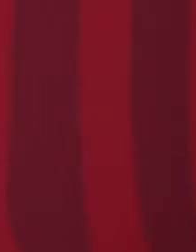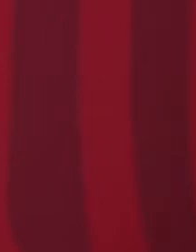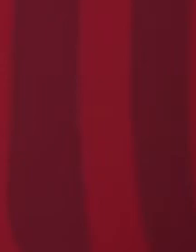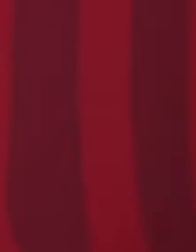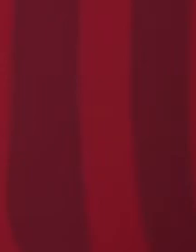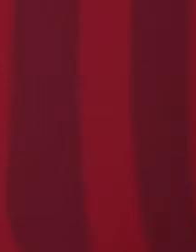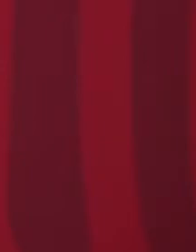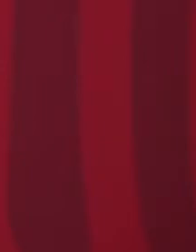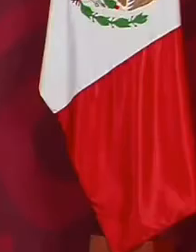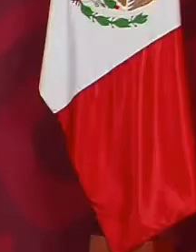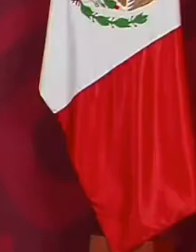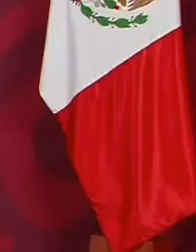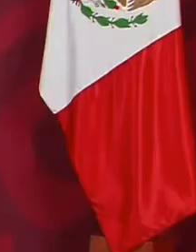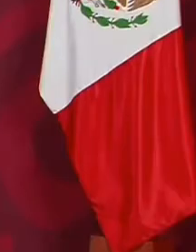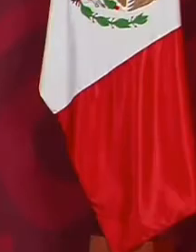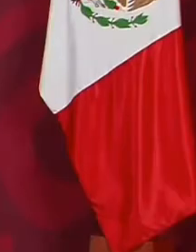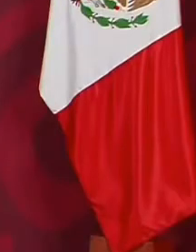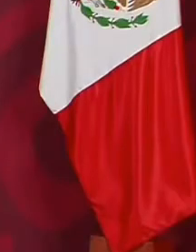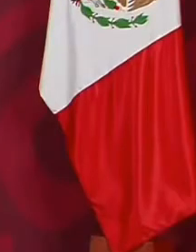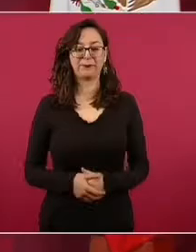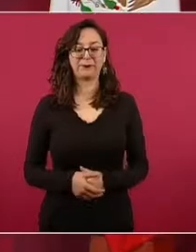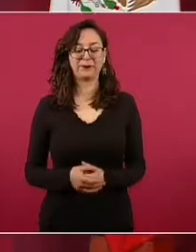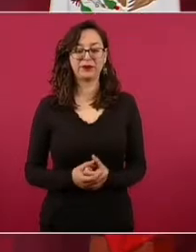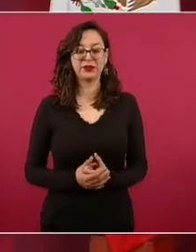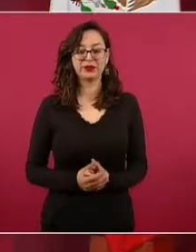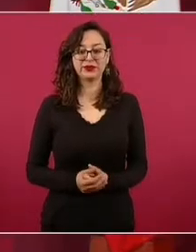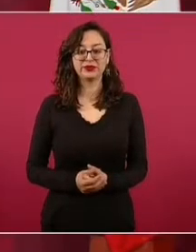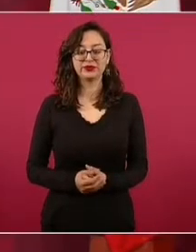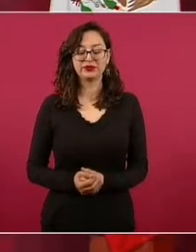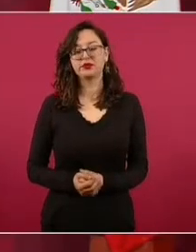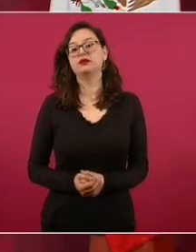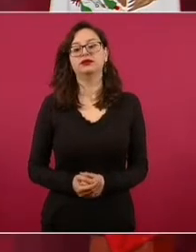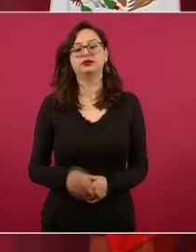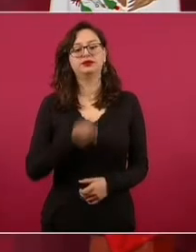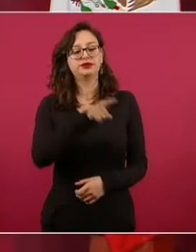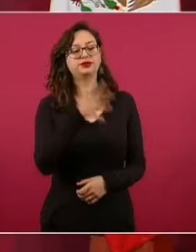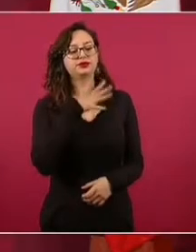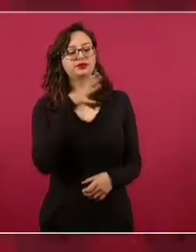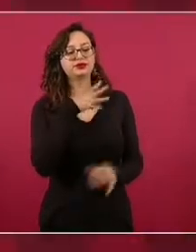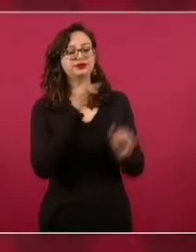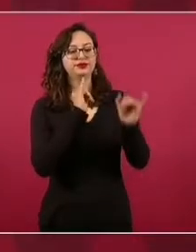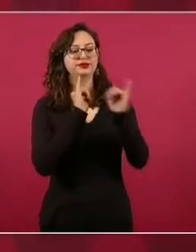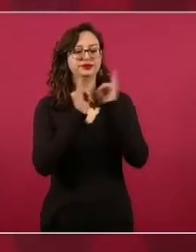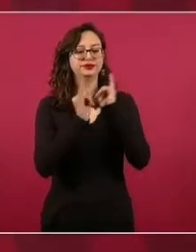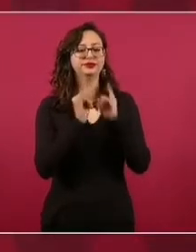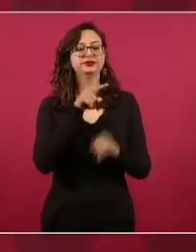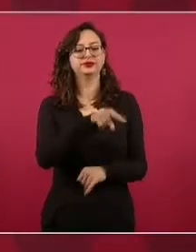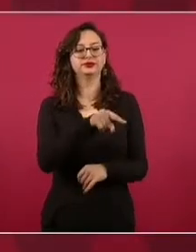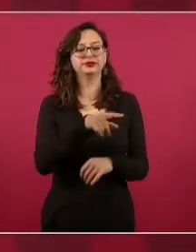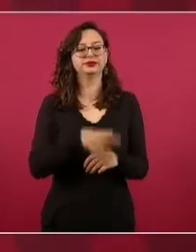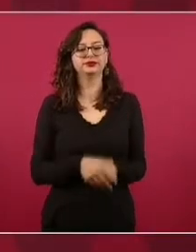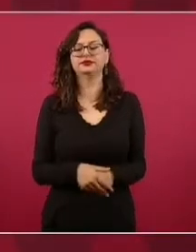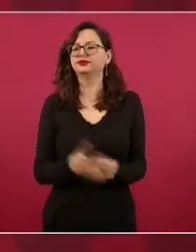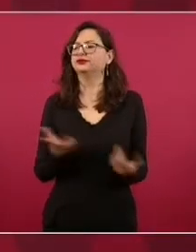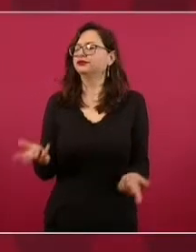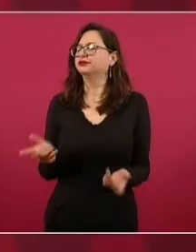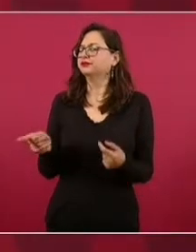Y estaba el traductor, y a qué viene, le digo a un mitin,